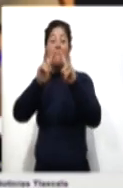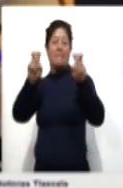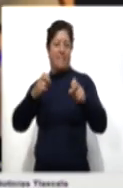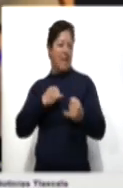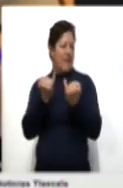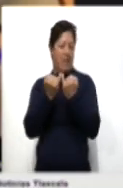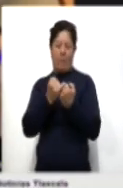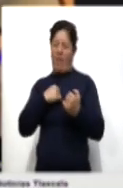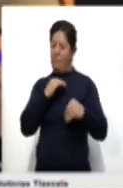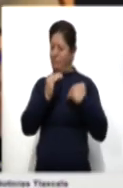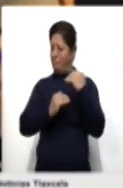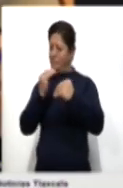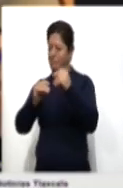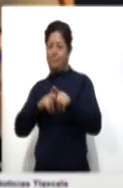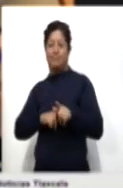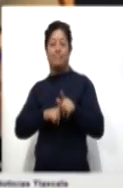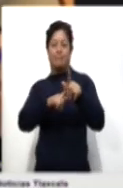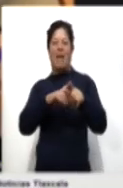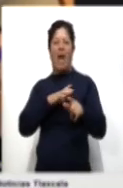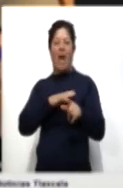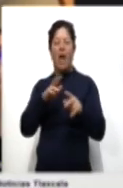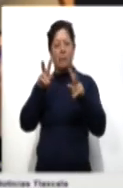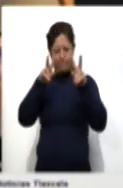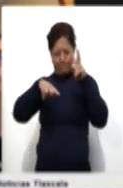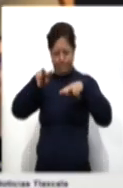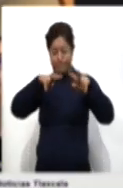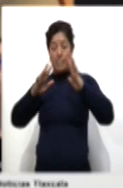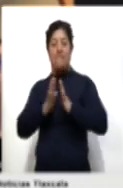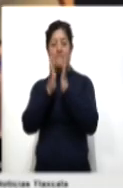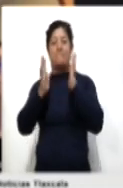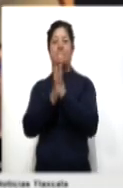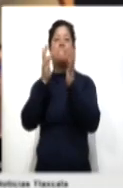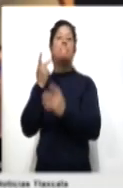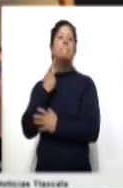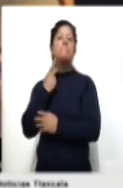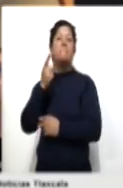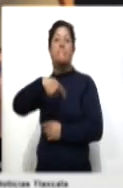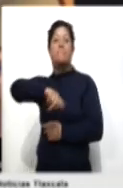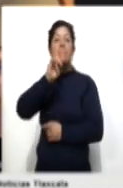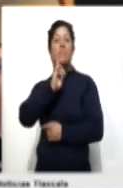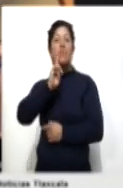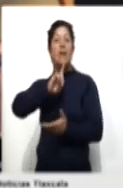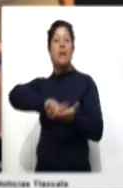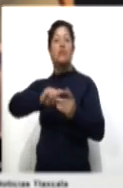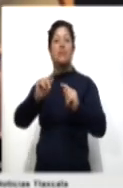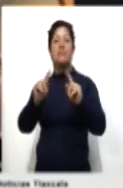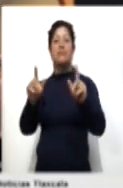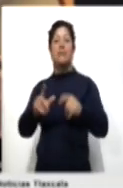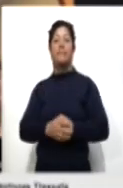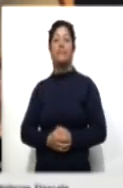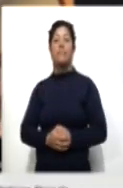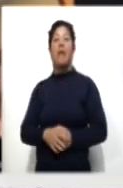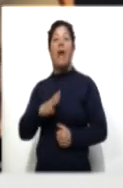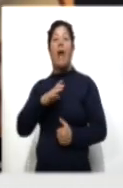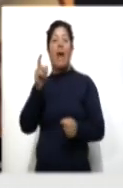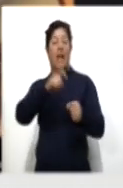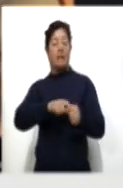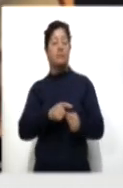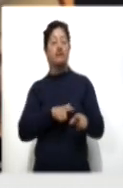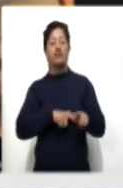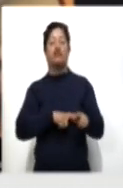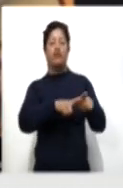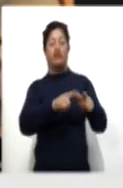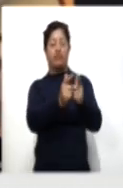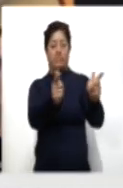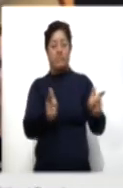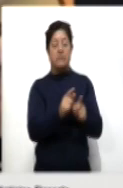a través de diversas trincheras, como lo es el Observatorio de Participación Política de las Mujeres en Tlaxcala, que integramos de forma permanente